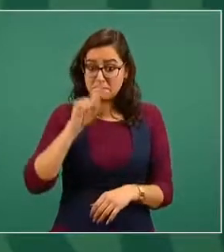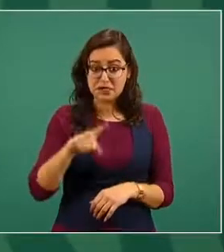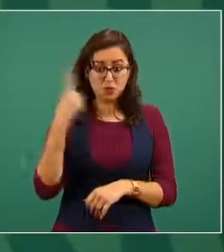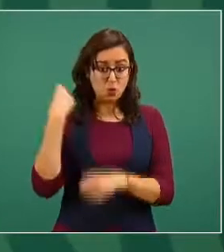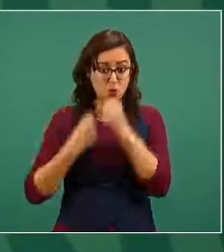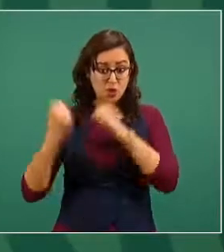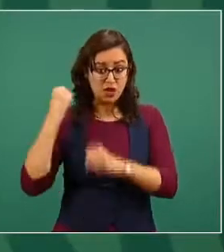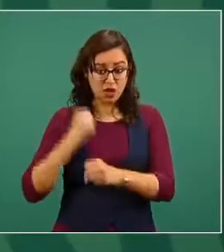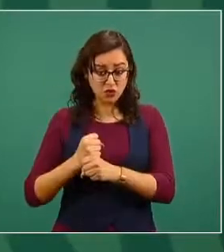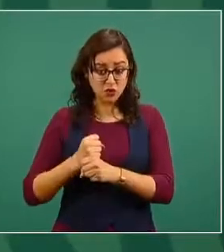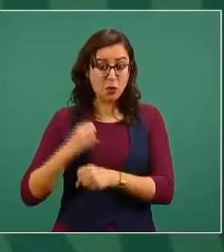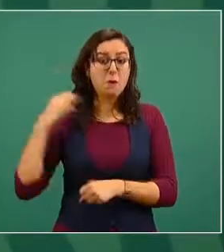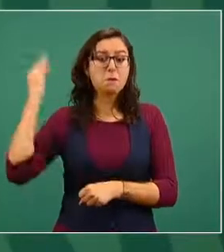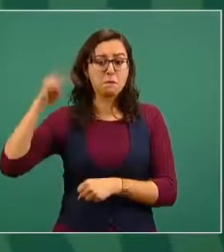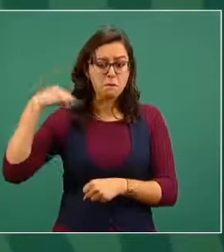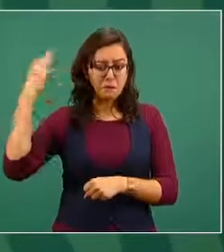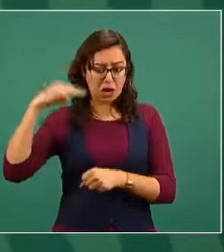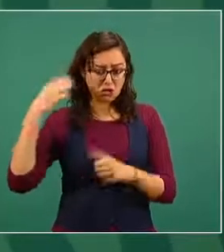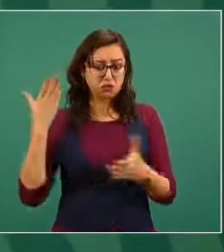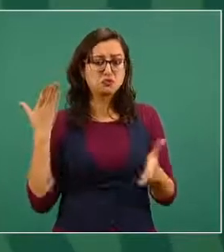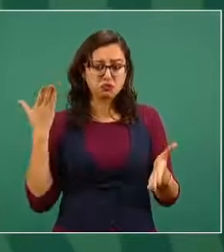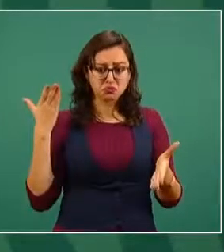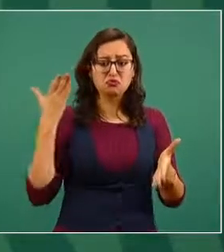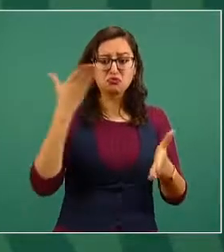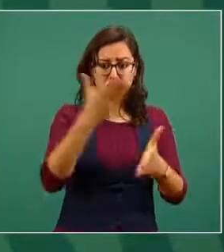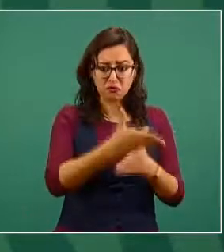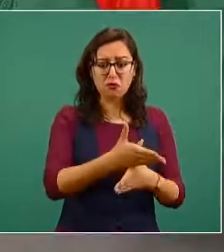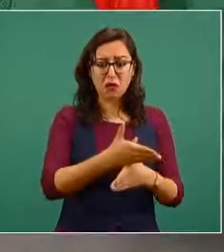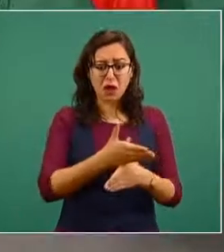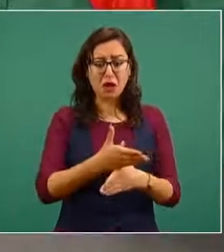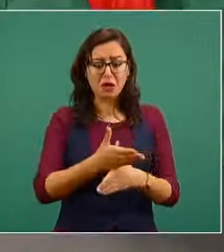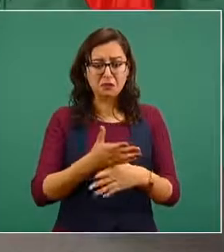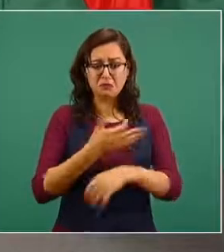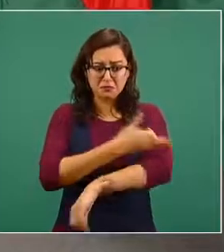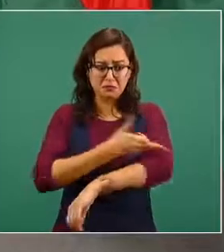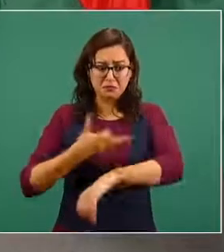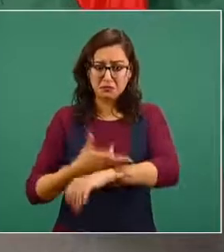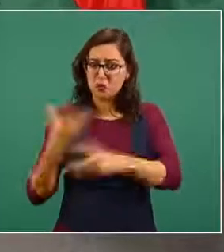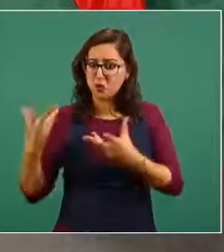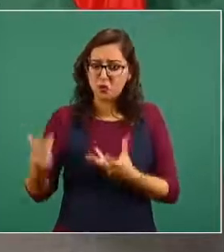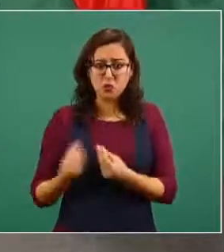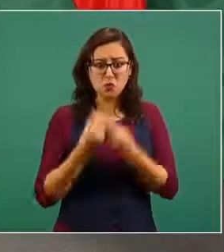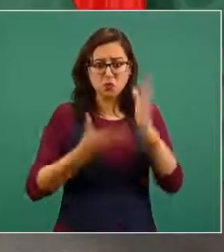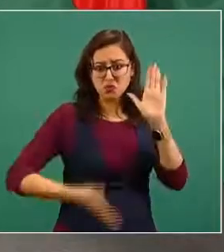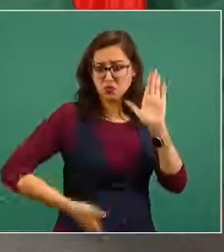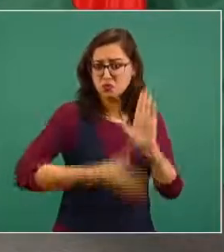elecciones había estado había de visita con su familia igual.